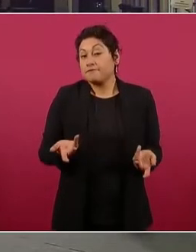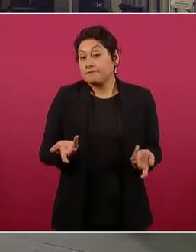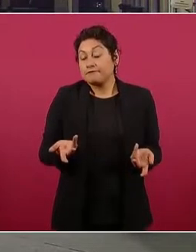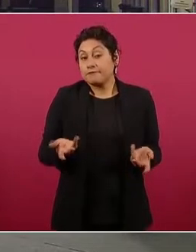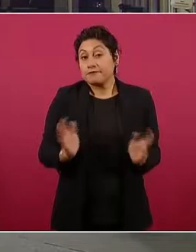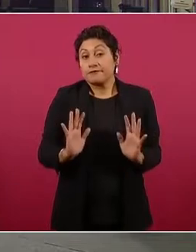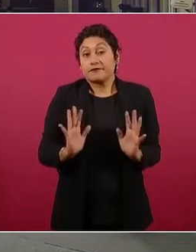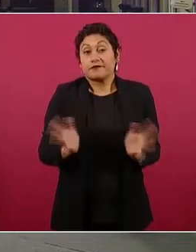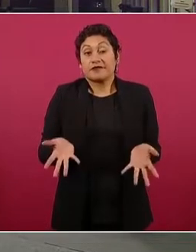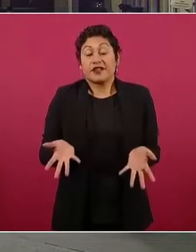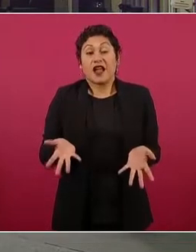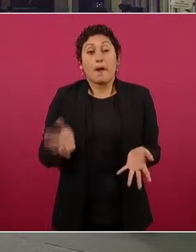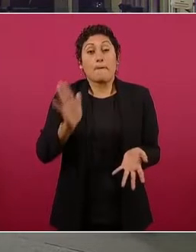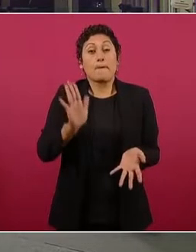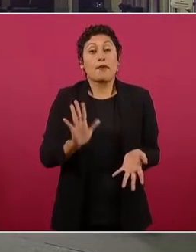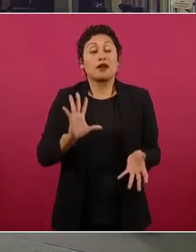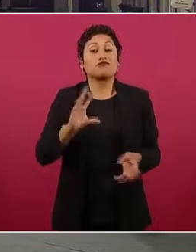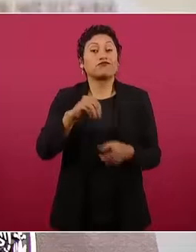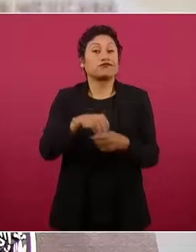una política.